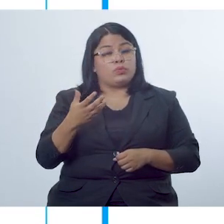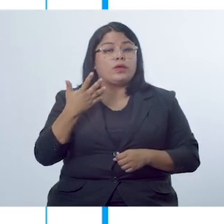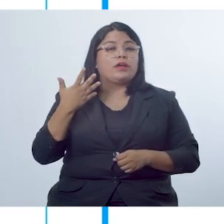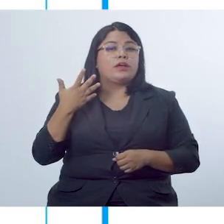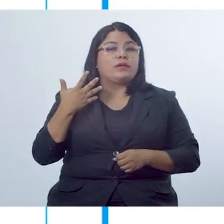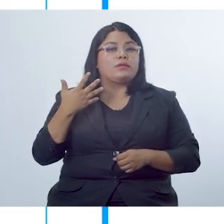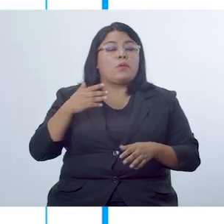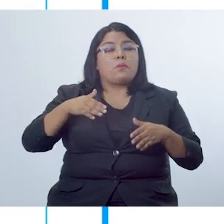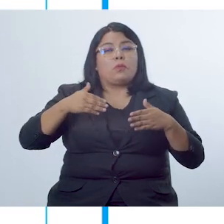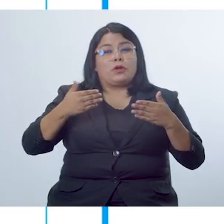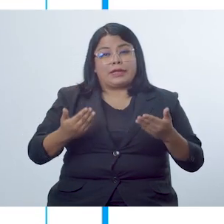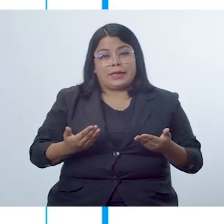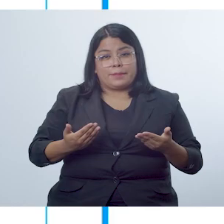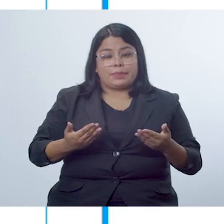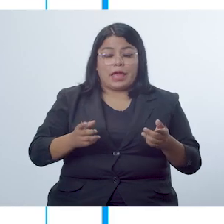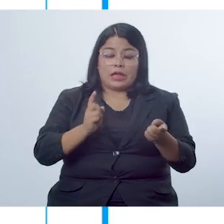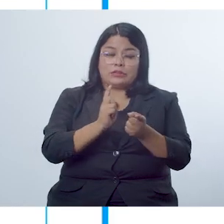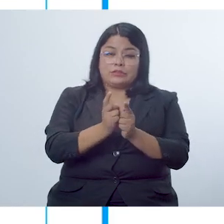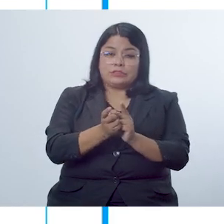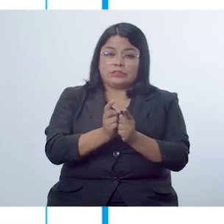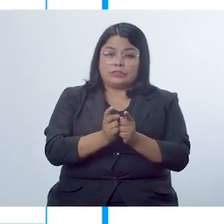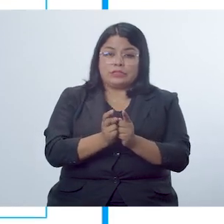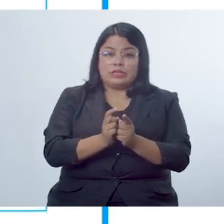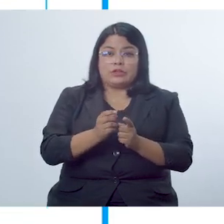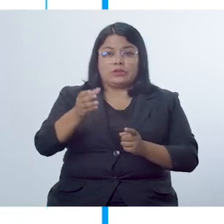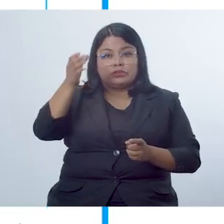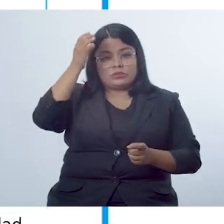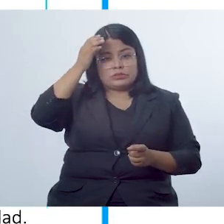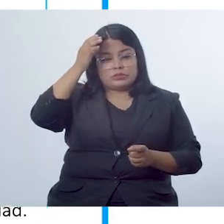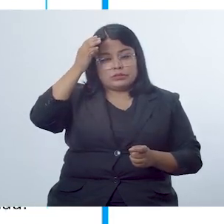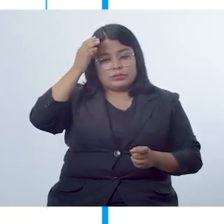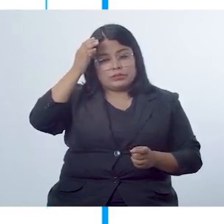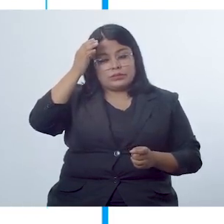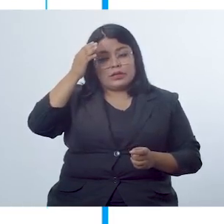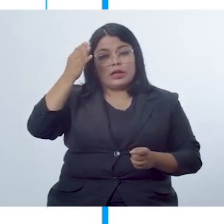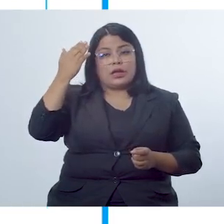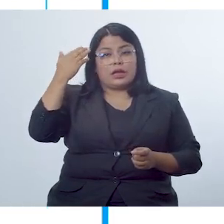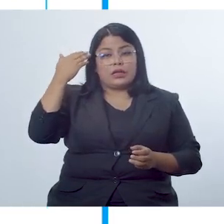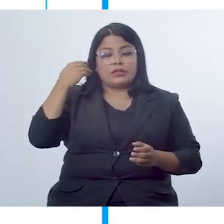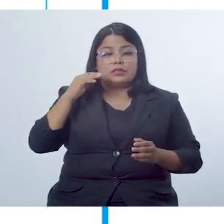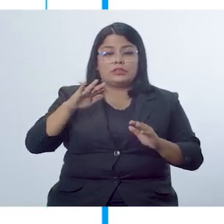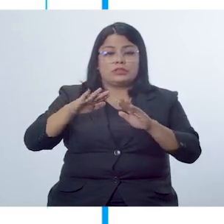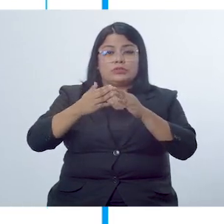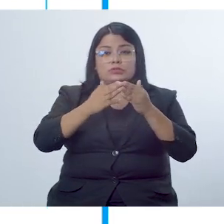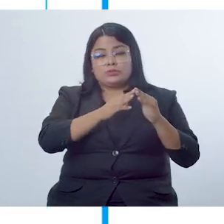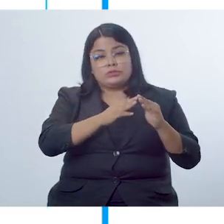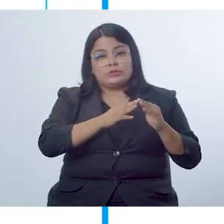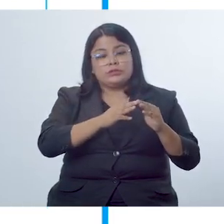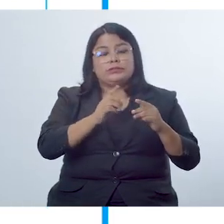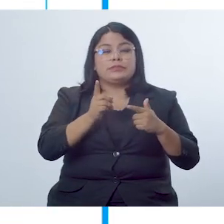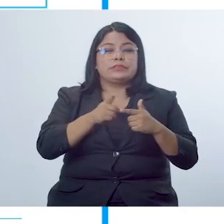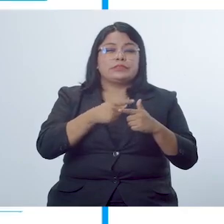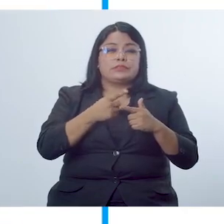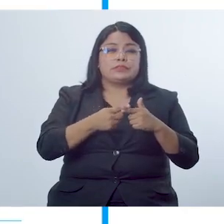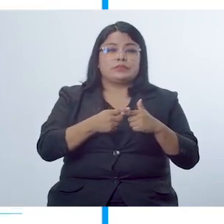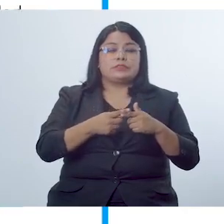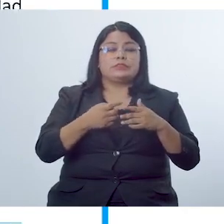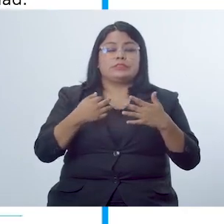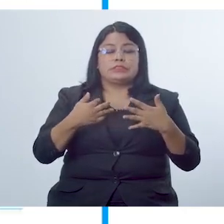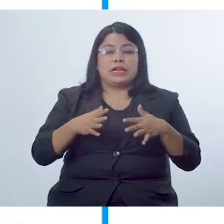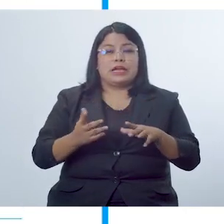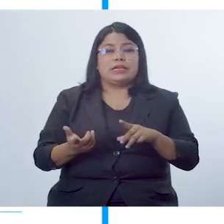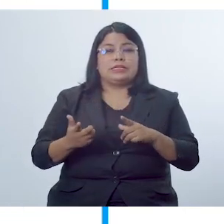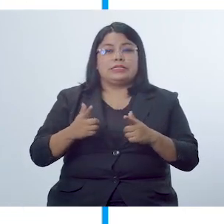contenido nuevo, puesto que lo ha relacionado con el conocimiento de su entorno y de su comunidad, por lo tanto,